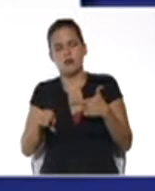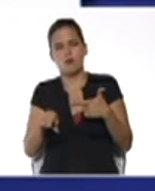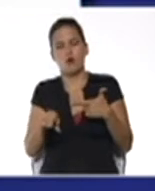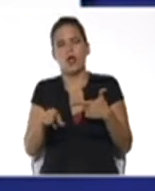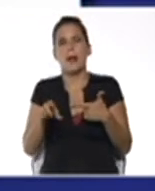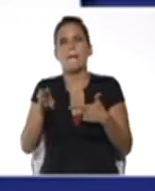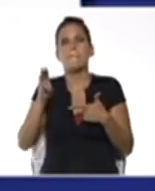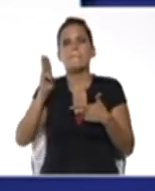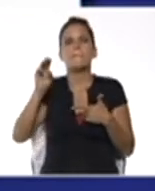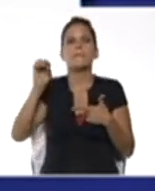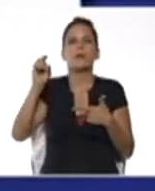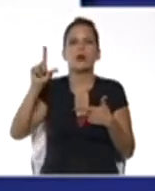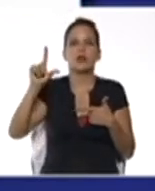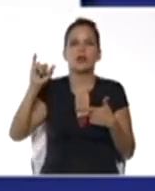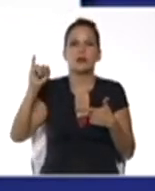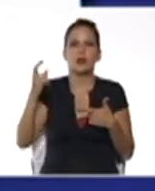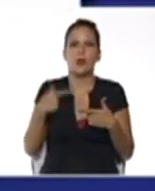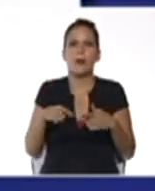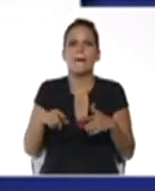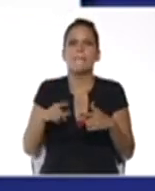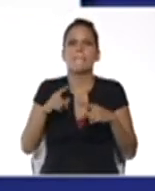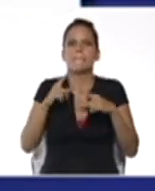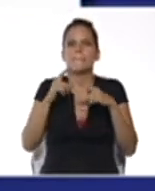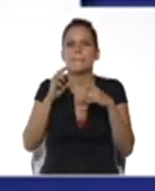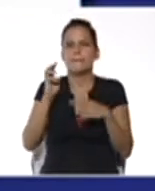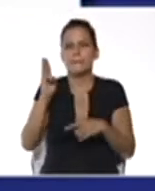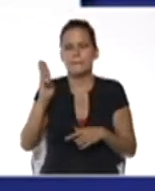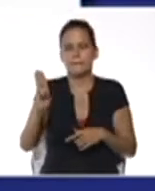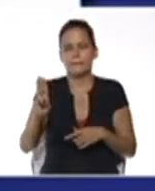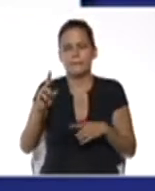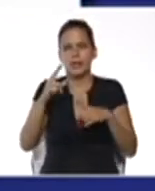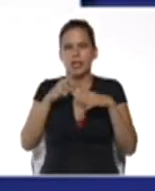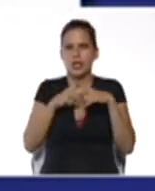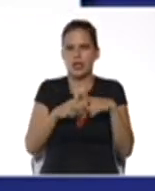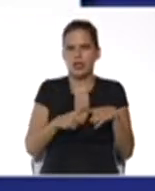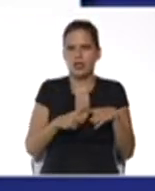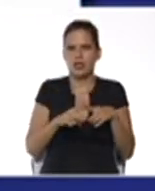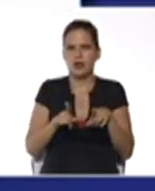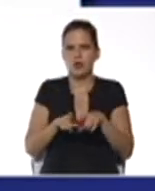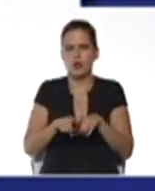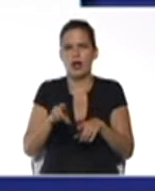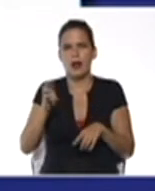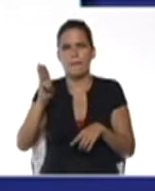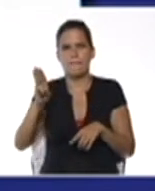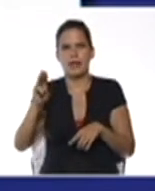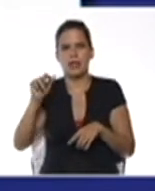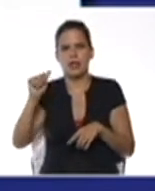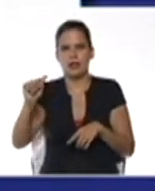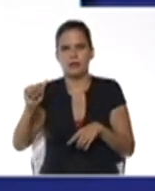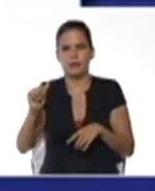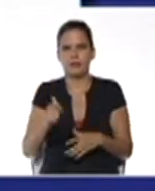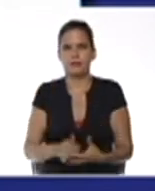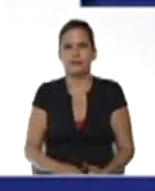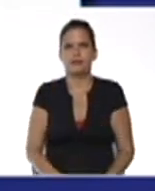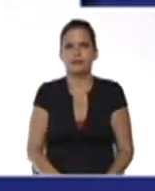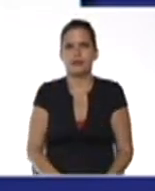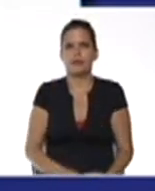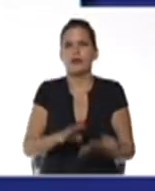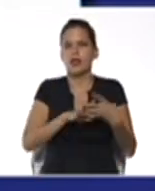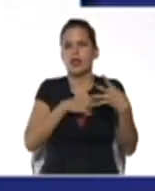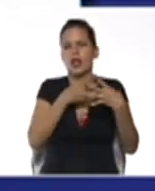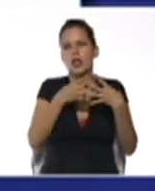menos a es pda ejercicio calcular el valor de m